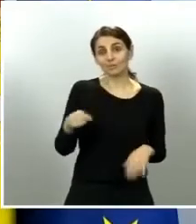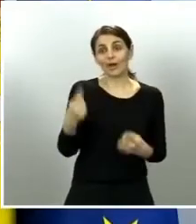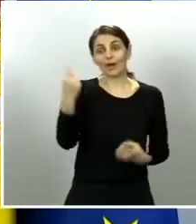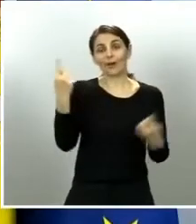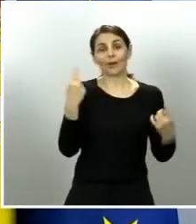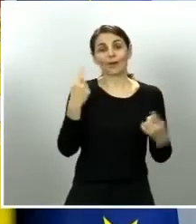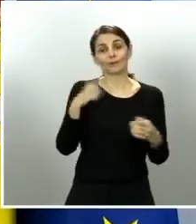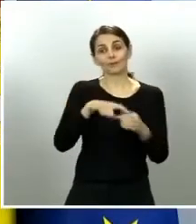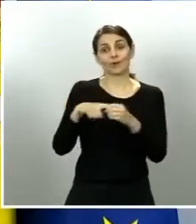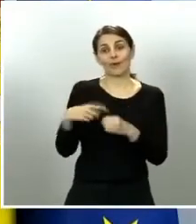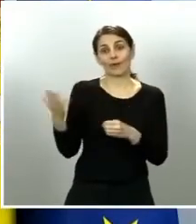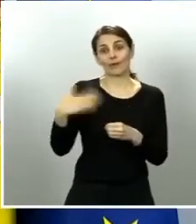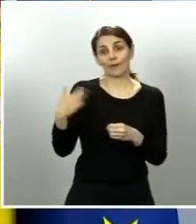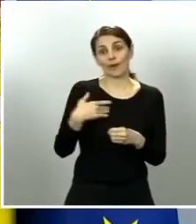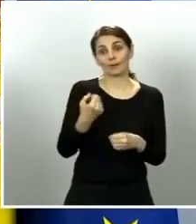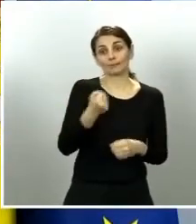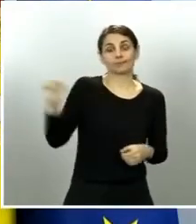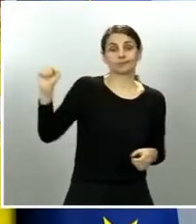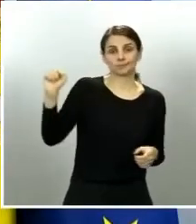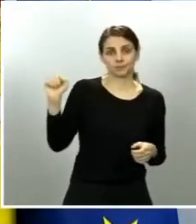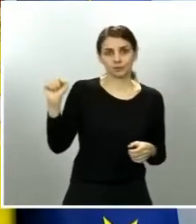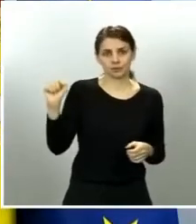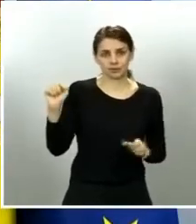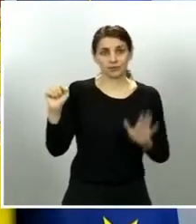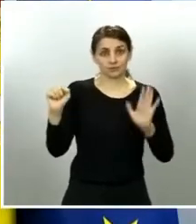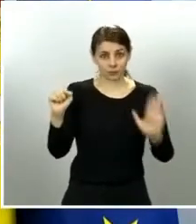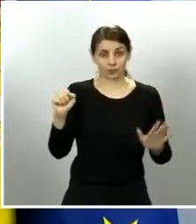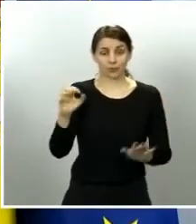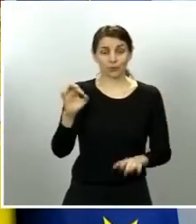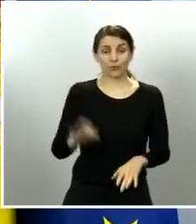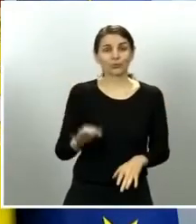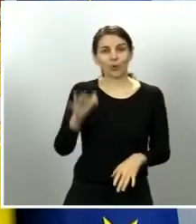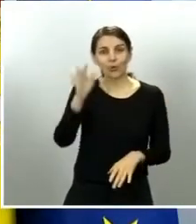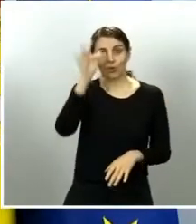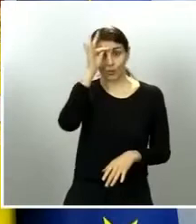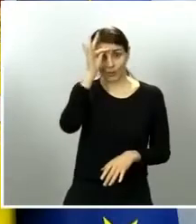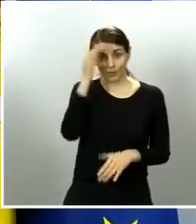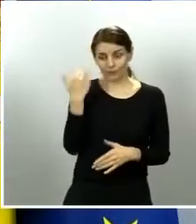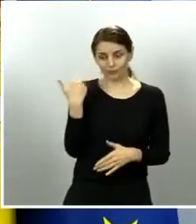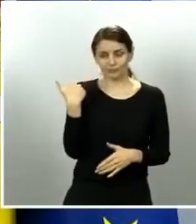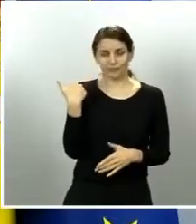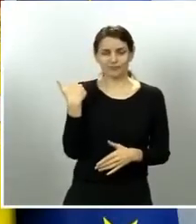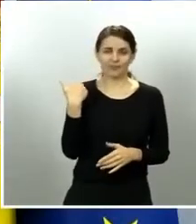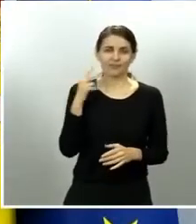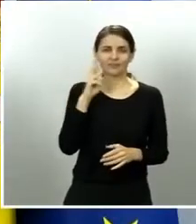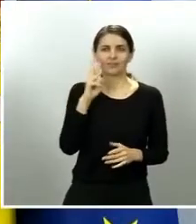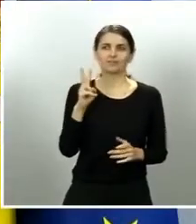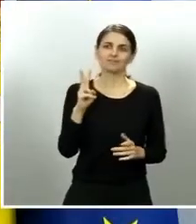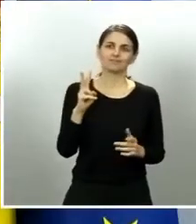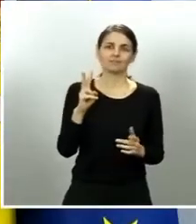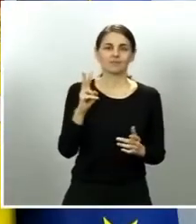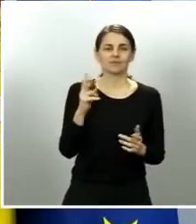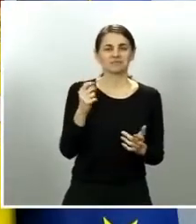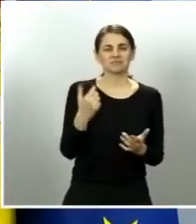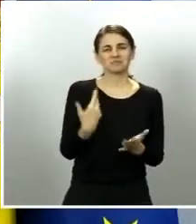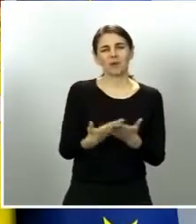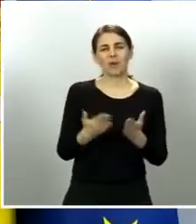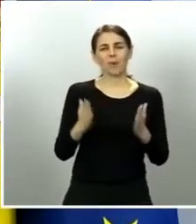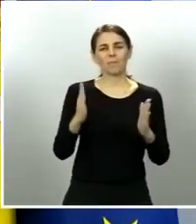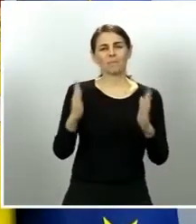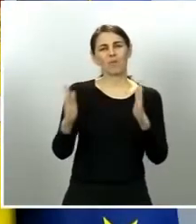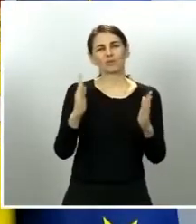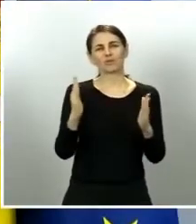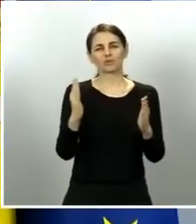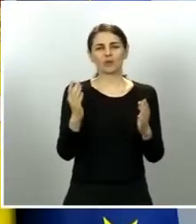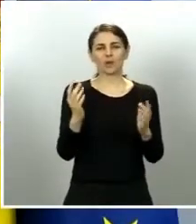tristemente es muy visible y el domingo se pudo ver en algunos momentos pero vuelvo a decir en momentos muy